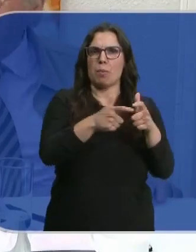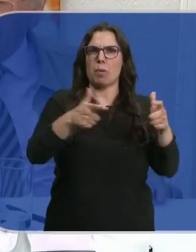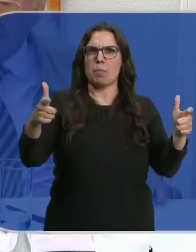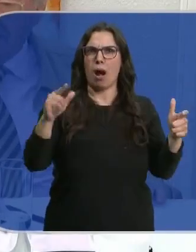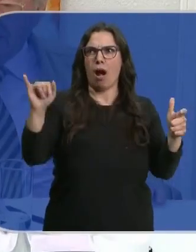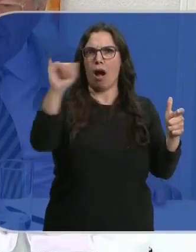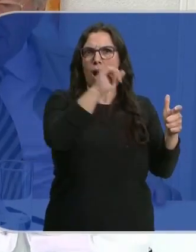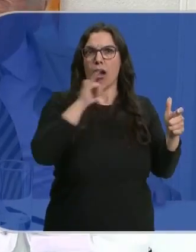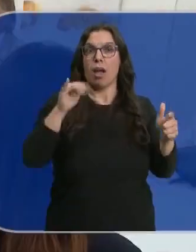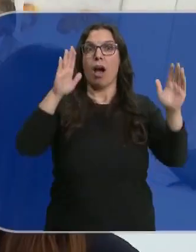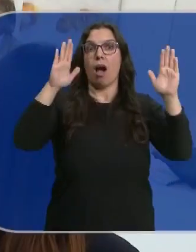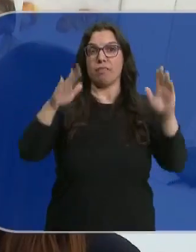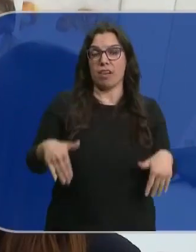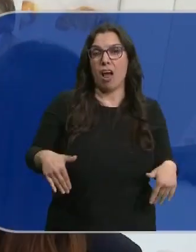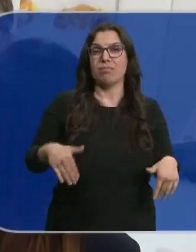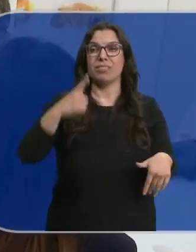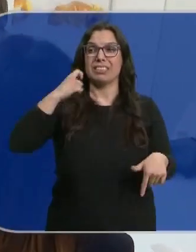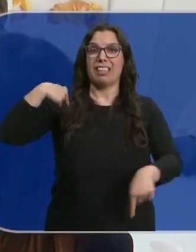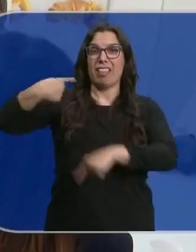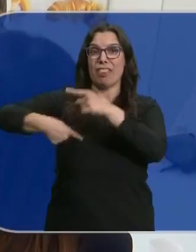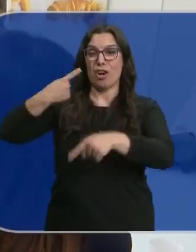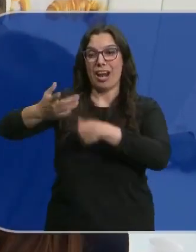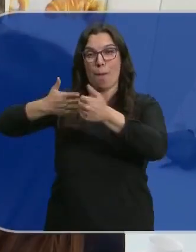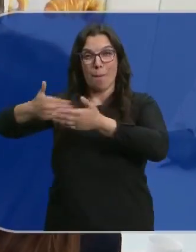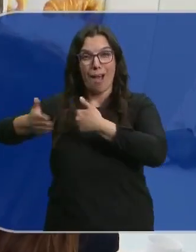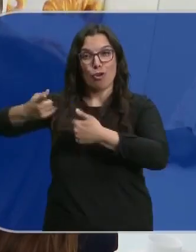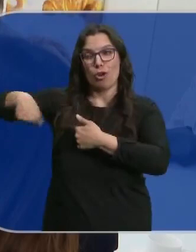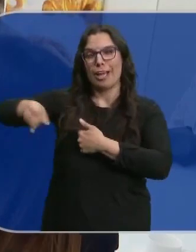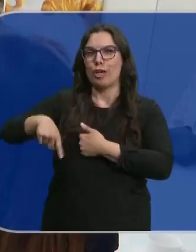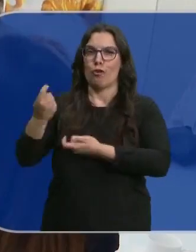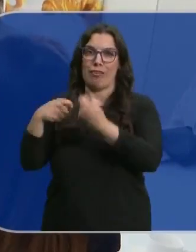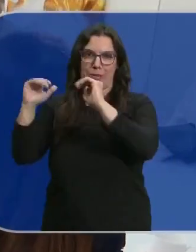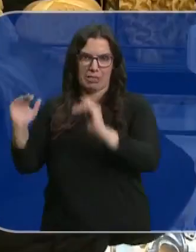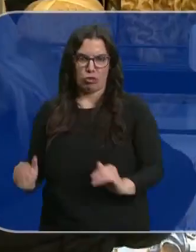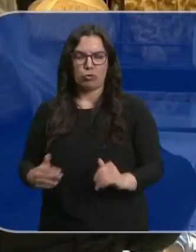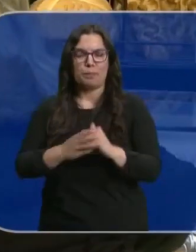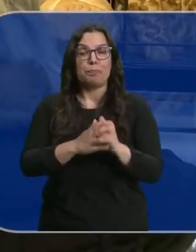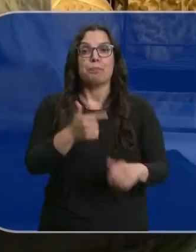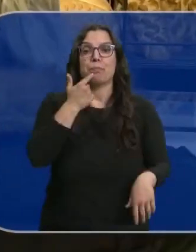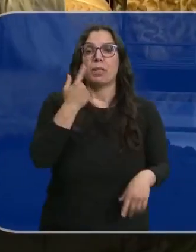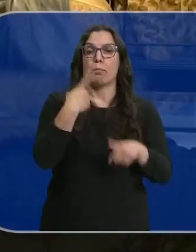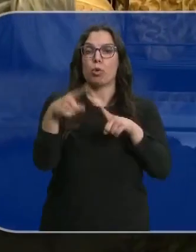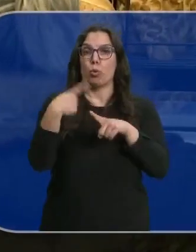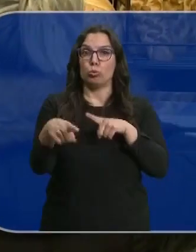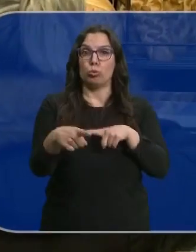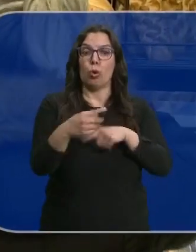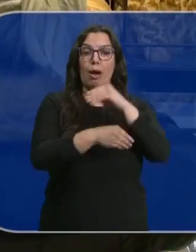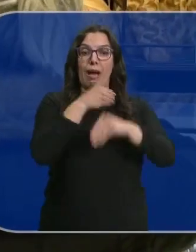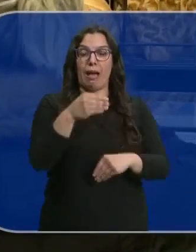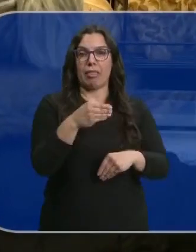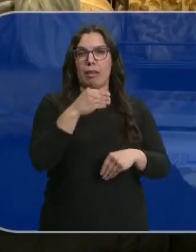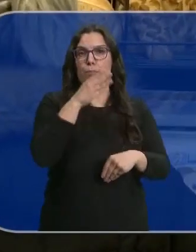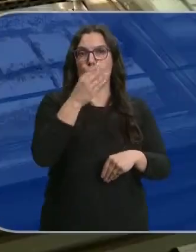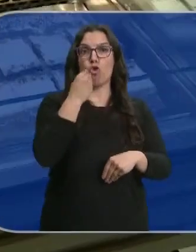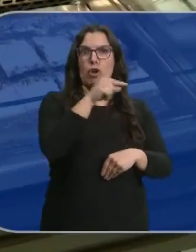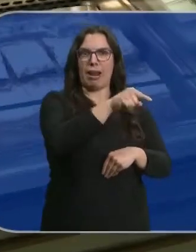repercute en que los obradores y panaderías tradicionales pierden cuota de mercado. Según sus datos, los productos elaborados a partir de estas masas